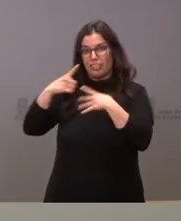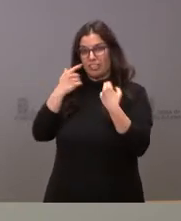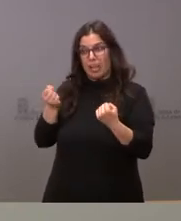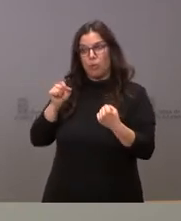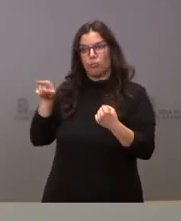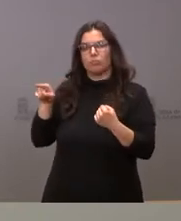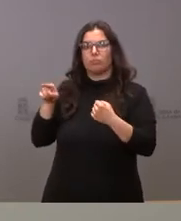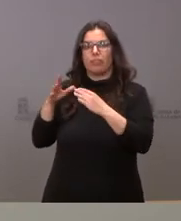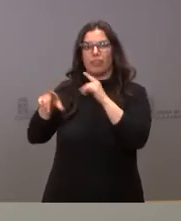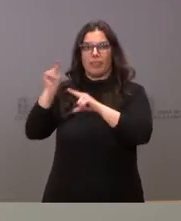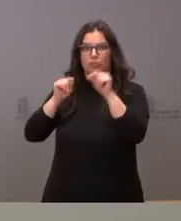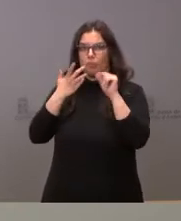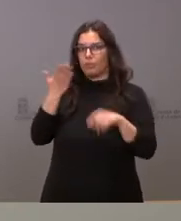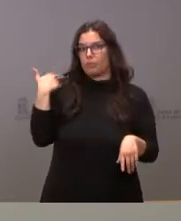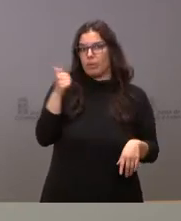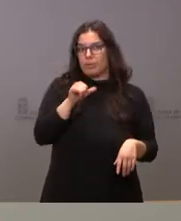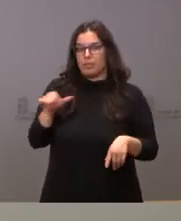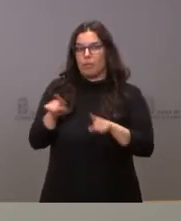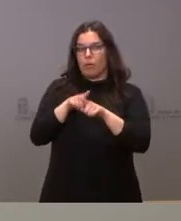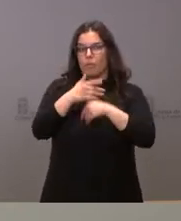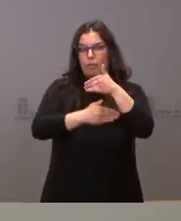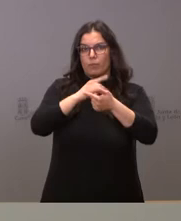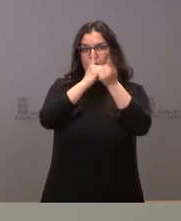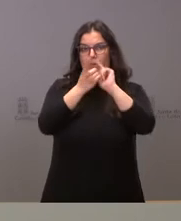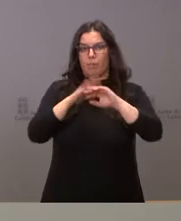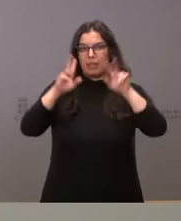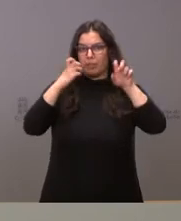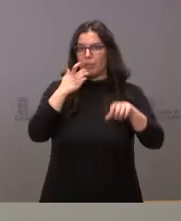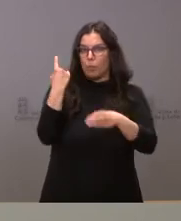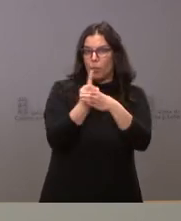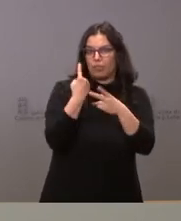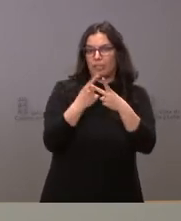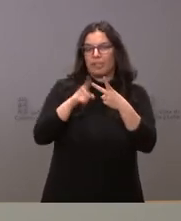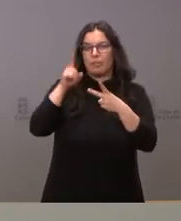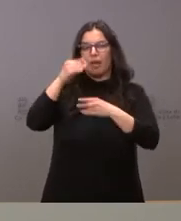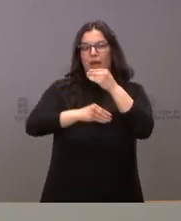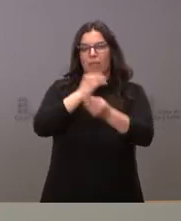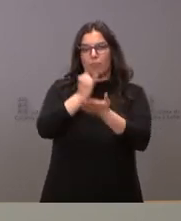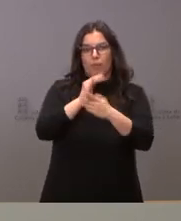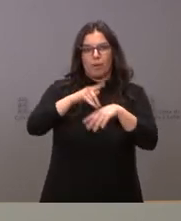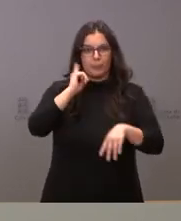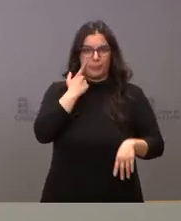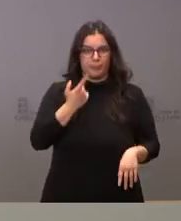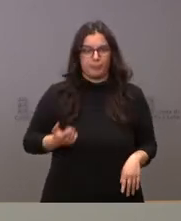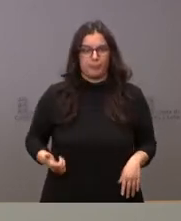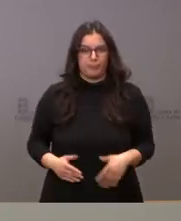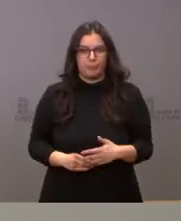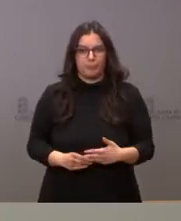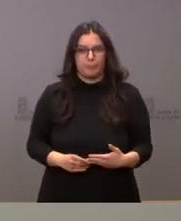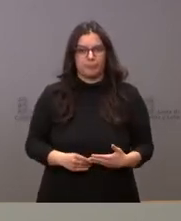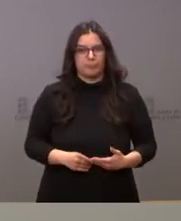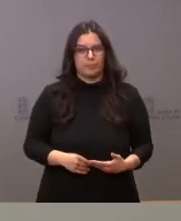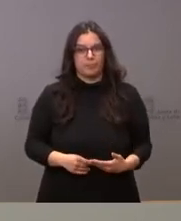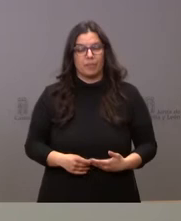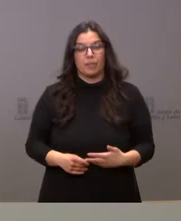como fue la pasada semana el cambio de procedimiento en tanto a cuarentenas como a realización de test diagnósticos. Para